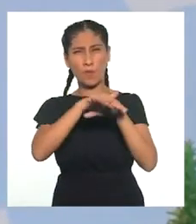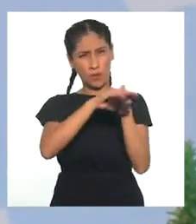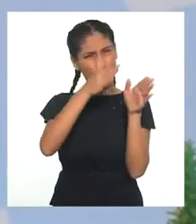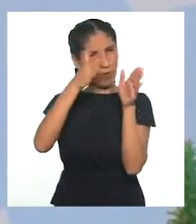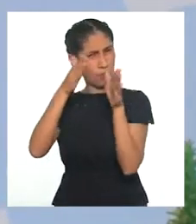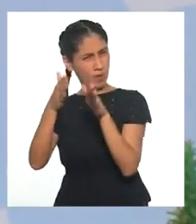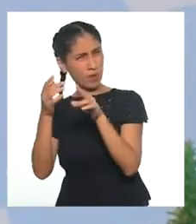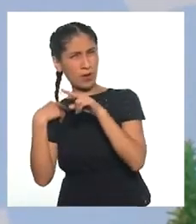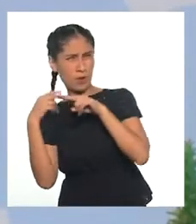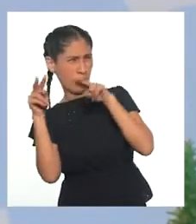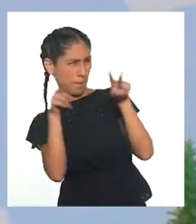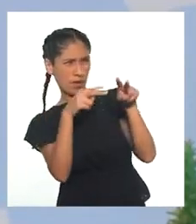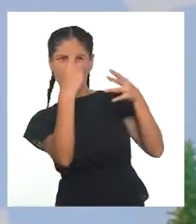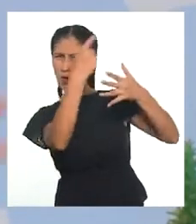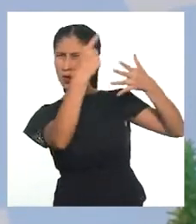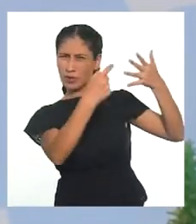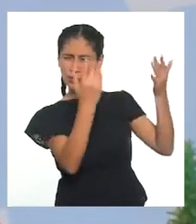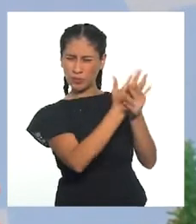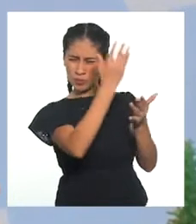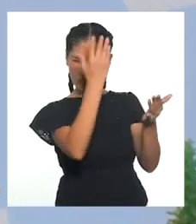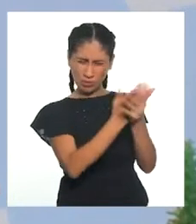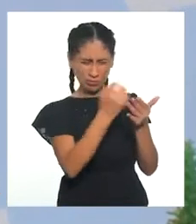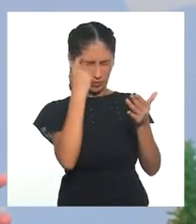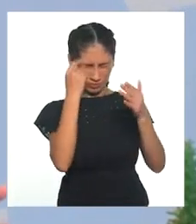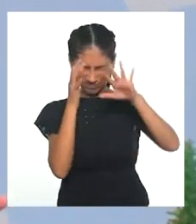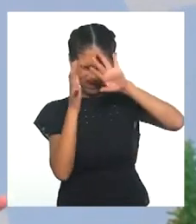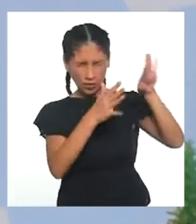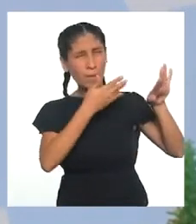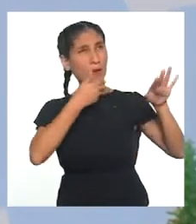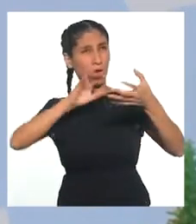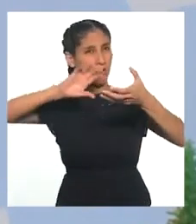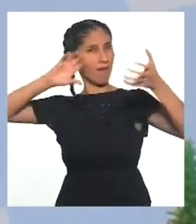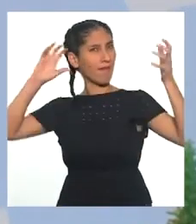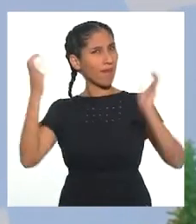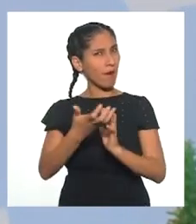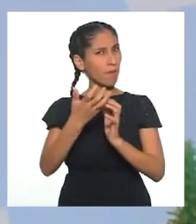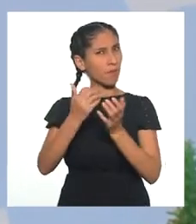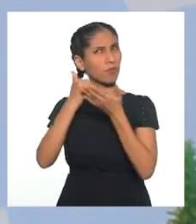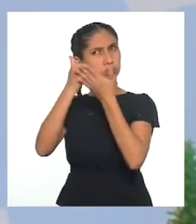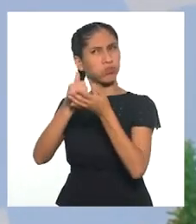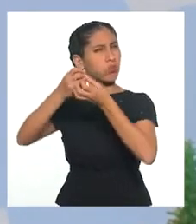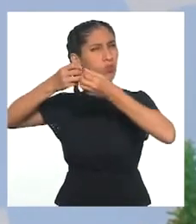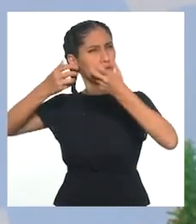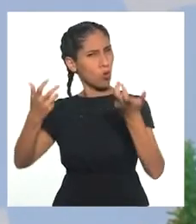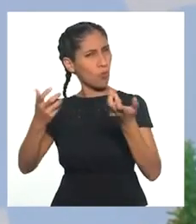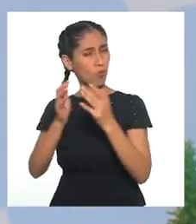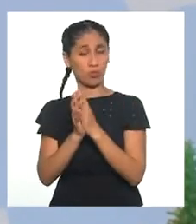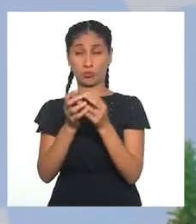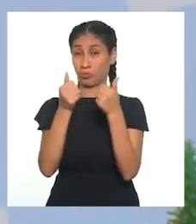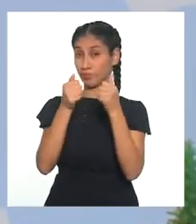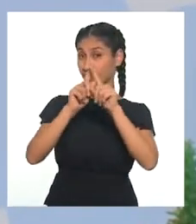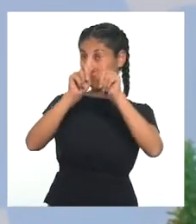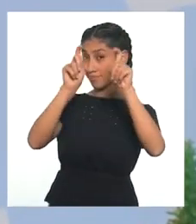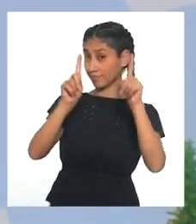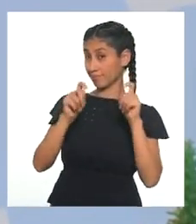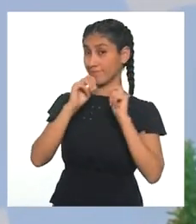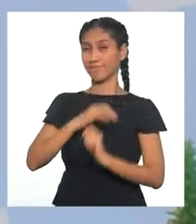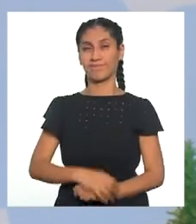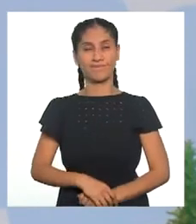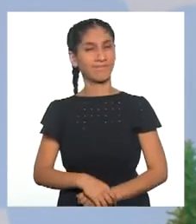soluciones a los problemas que encontramos a nuestro alrededor, que no son pocos. Interesante interrogante, Andrea,